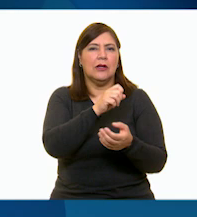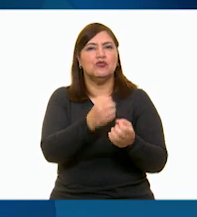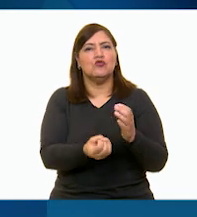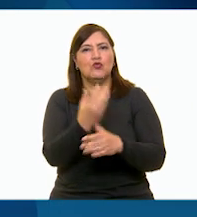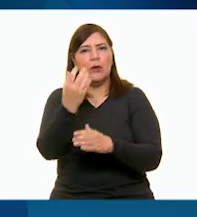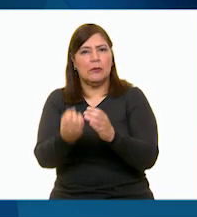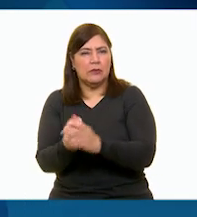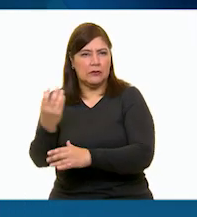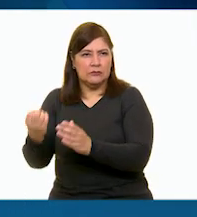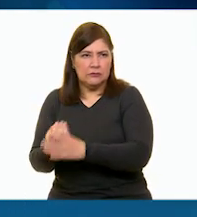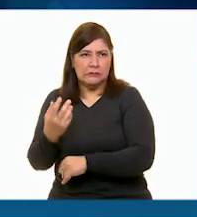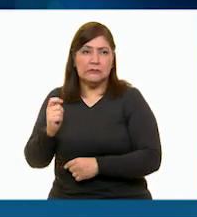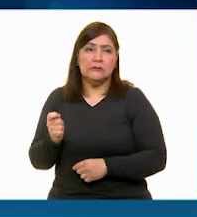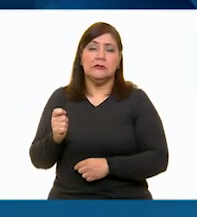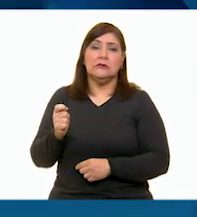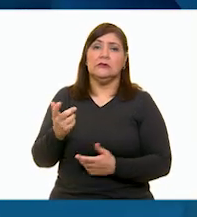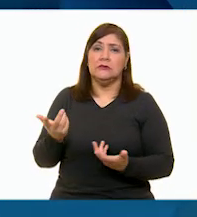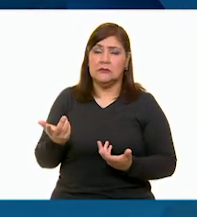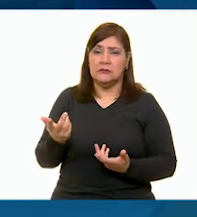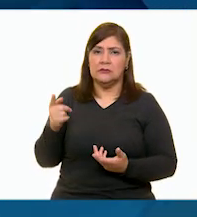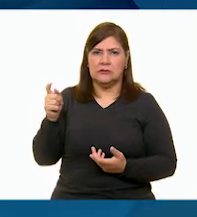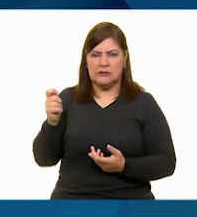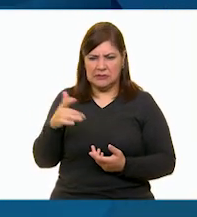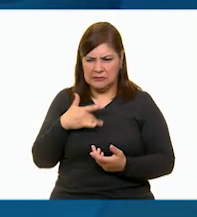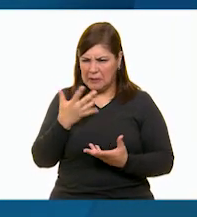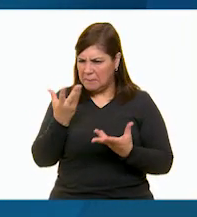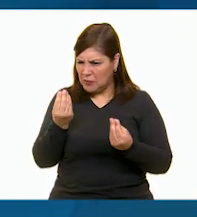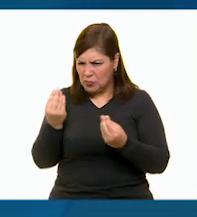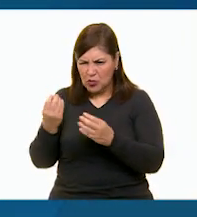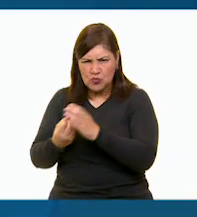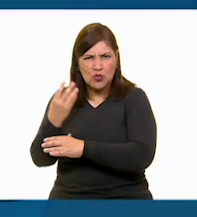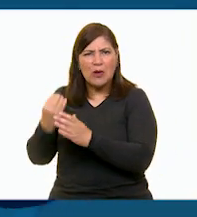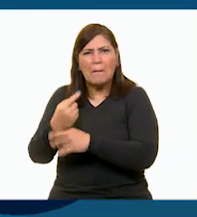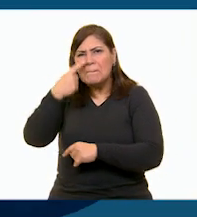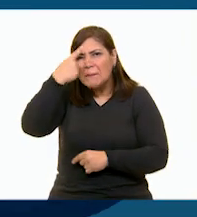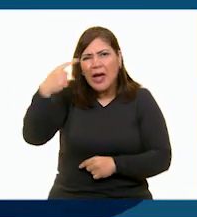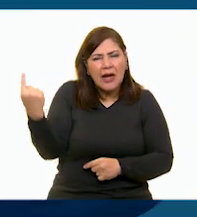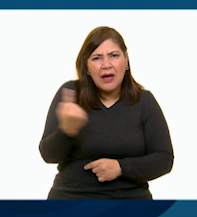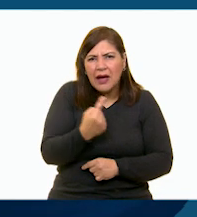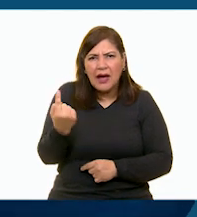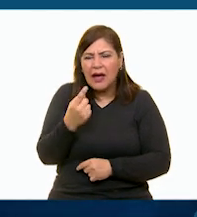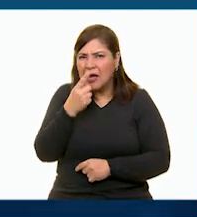¡Ay, ¿y para qué quieren tanta bolsita nueva? Dijo Jacinta.